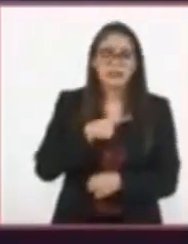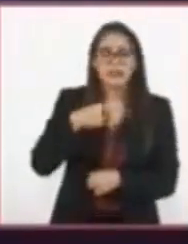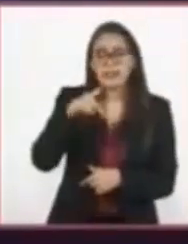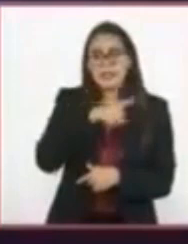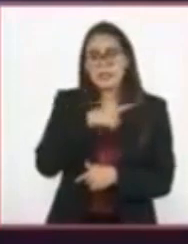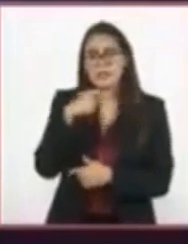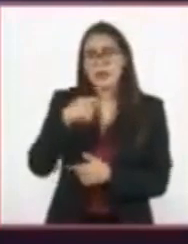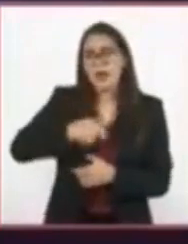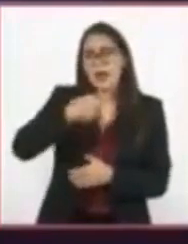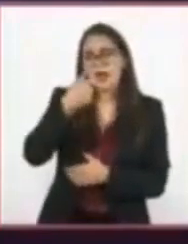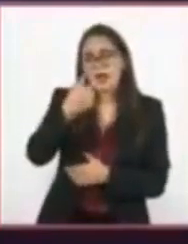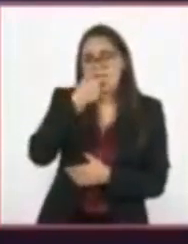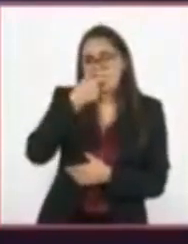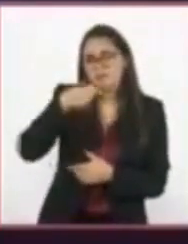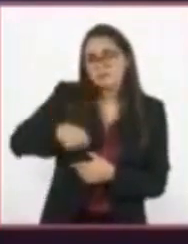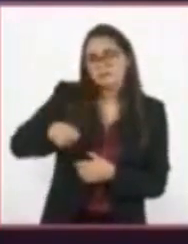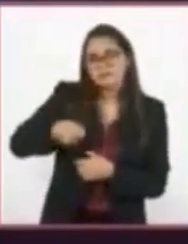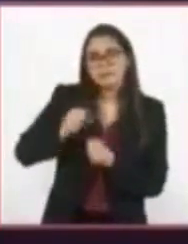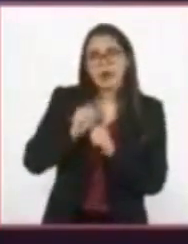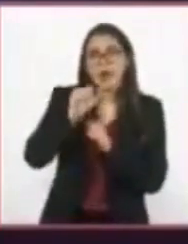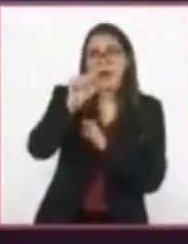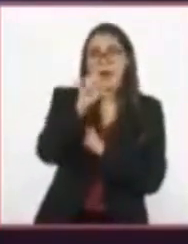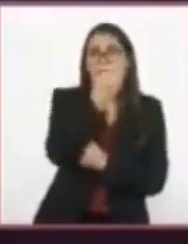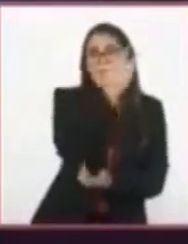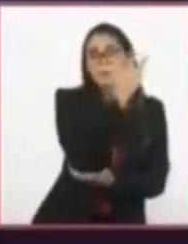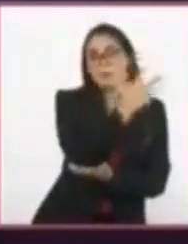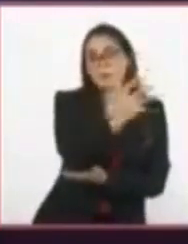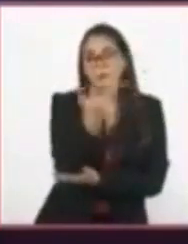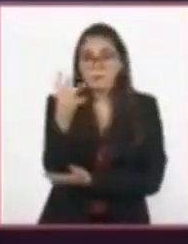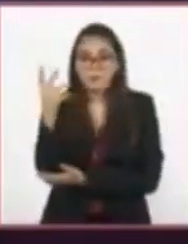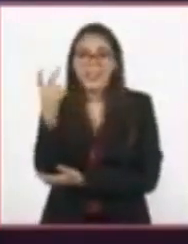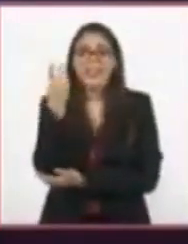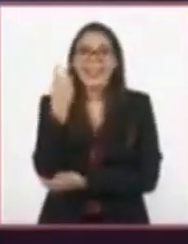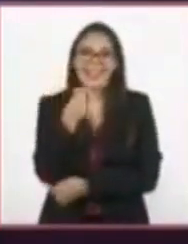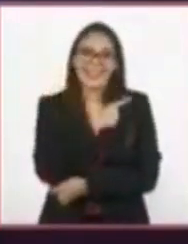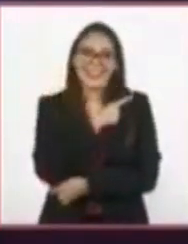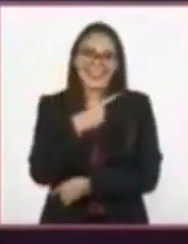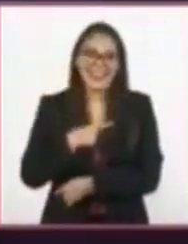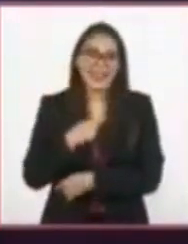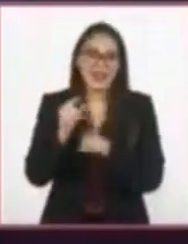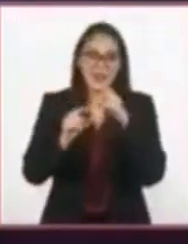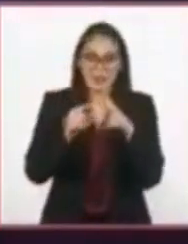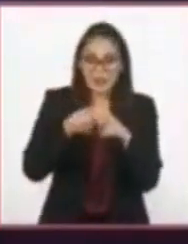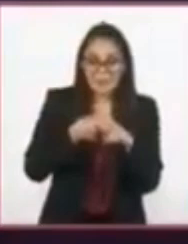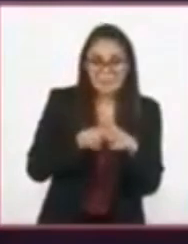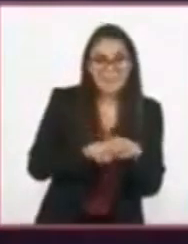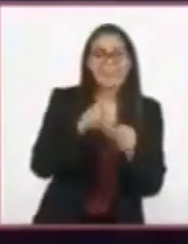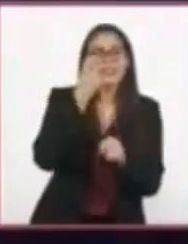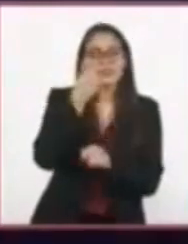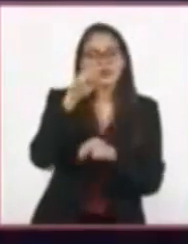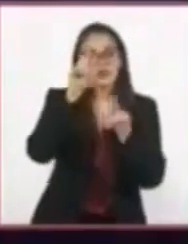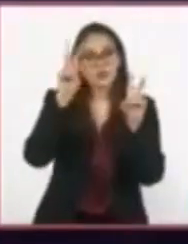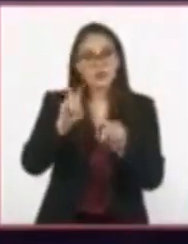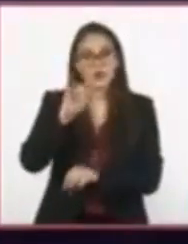abuelita. Esta es la introducción, el momento en que se describen el escenario y los personajes.